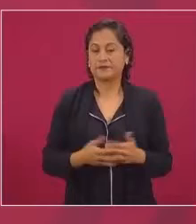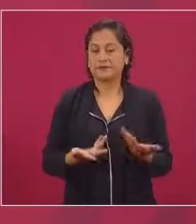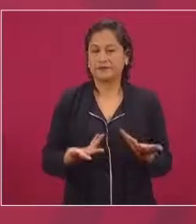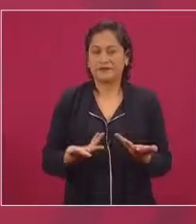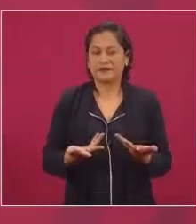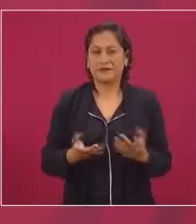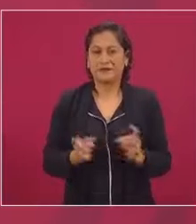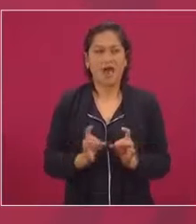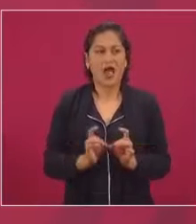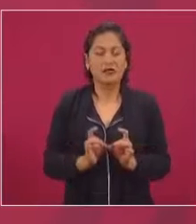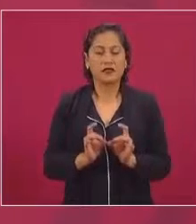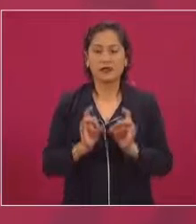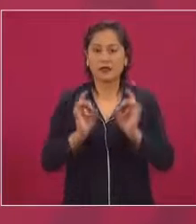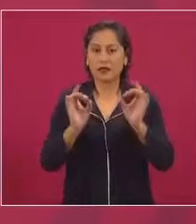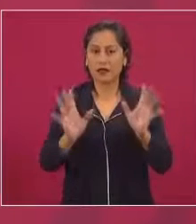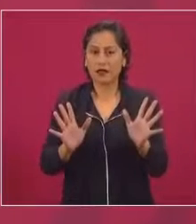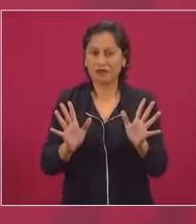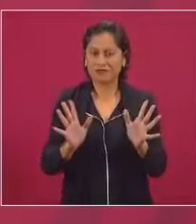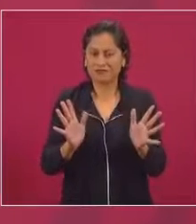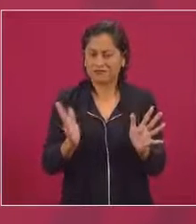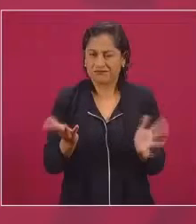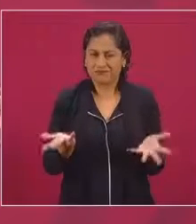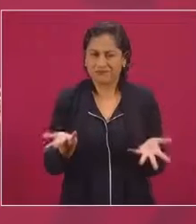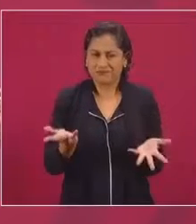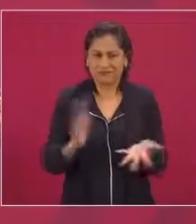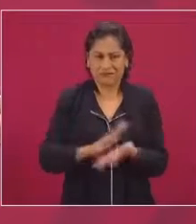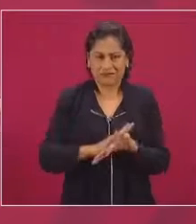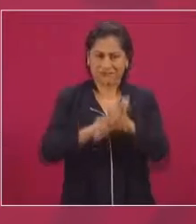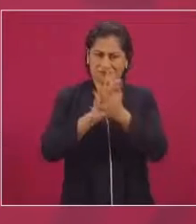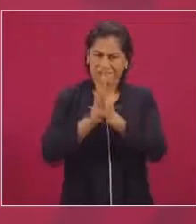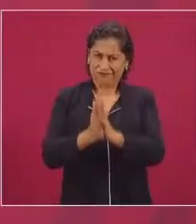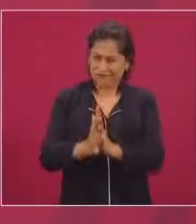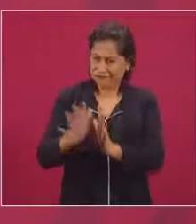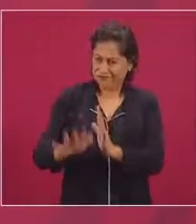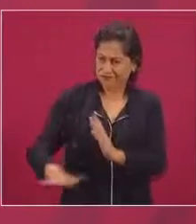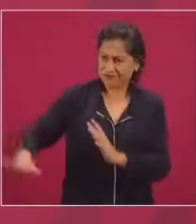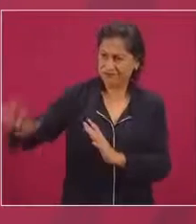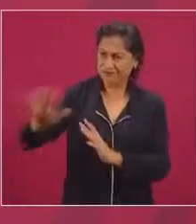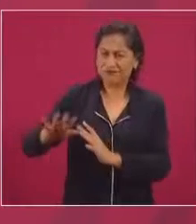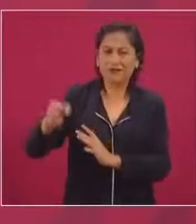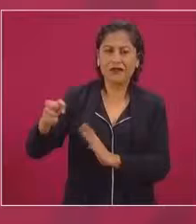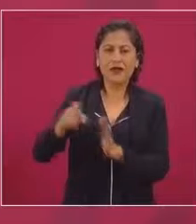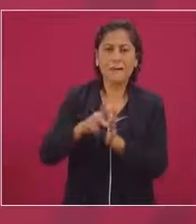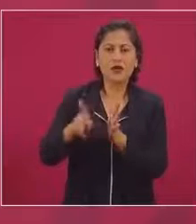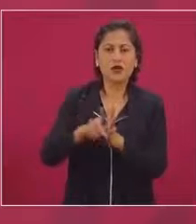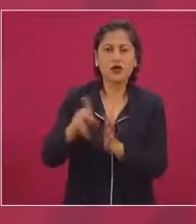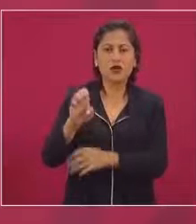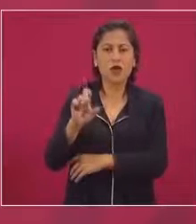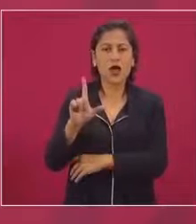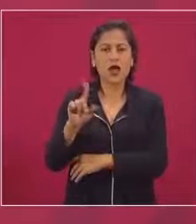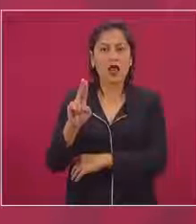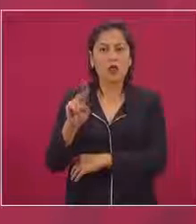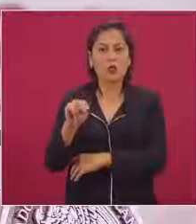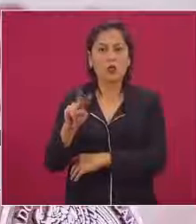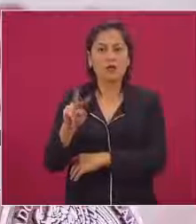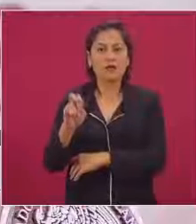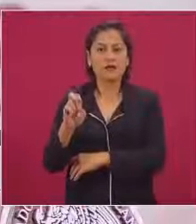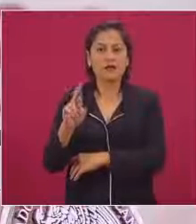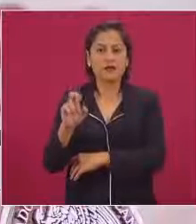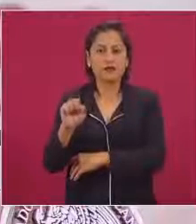en contra del gobierno, el universal. ¿De cuándo acá?